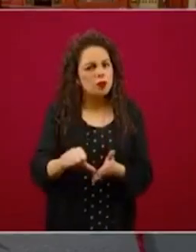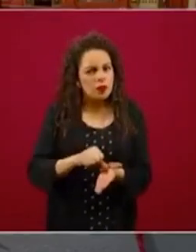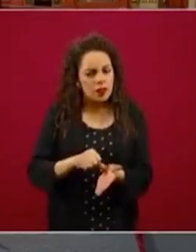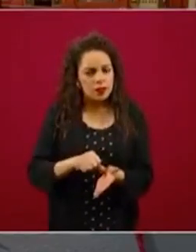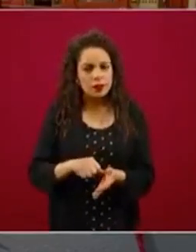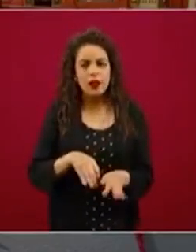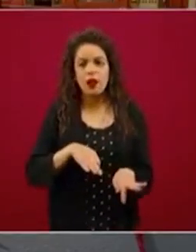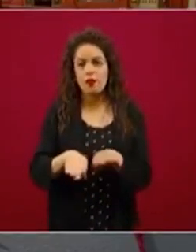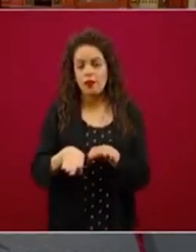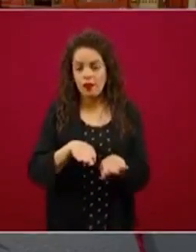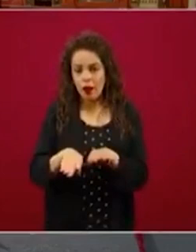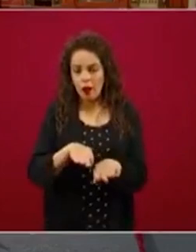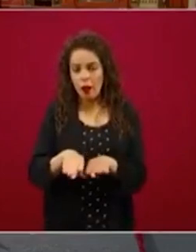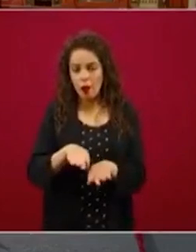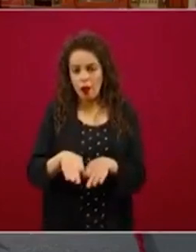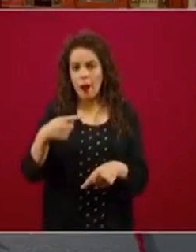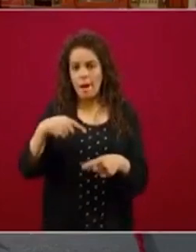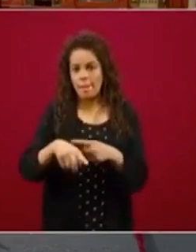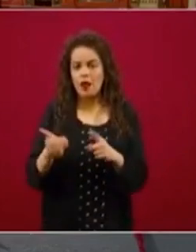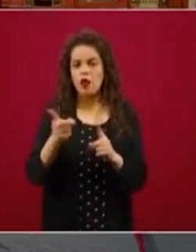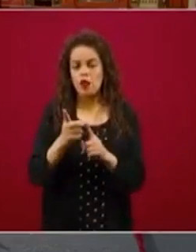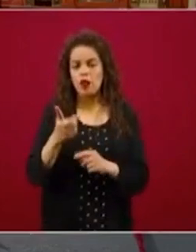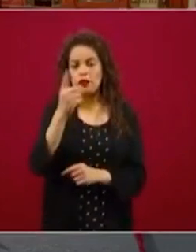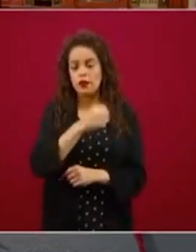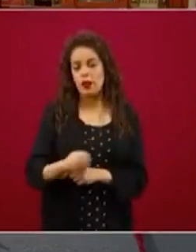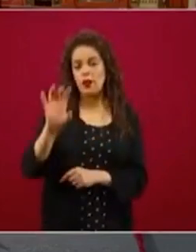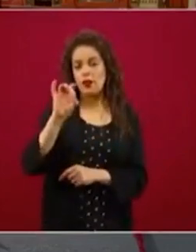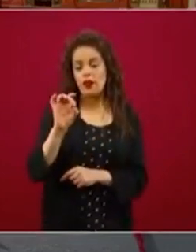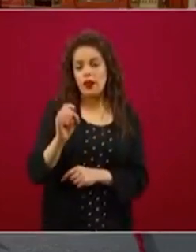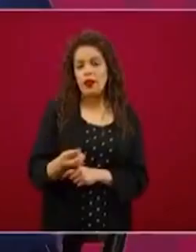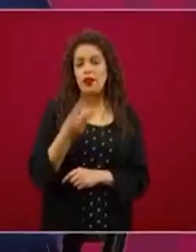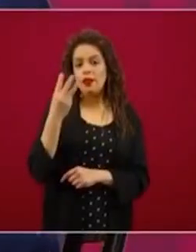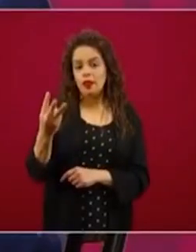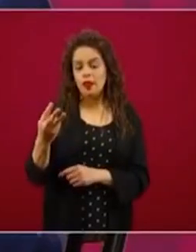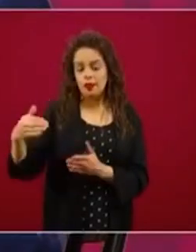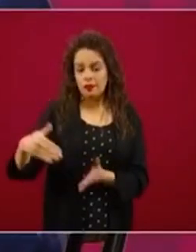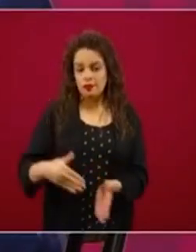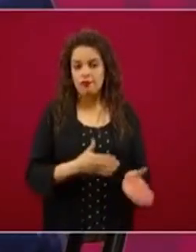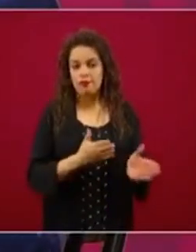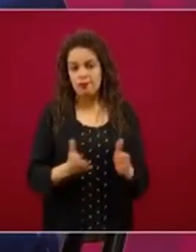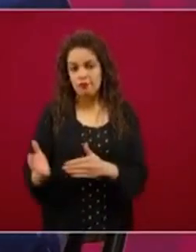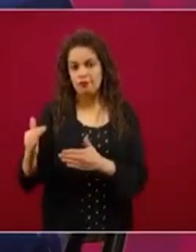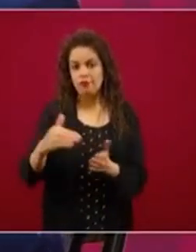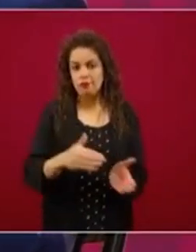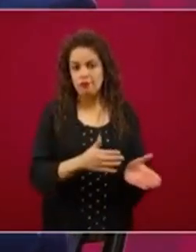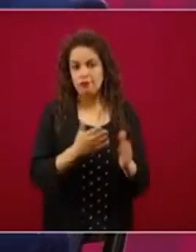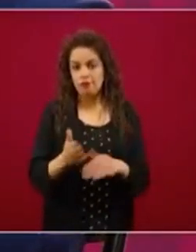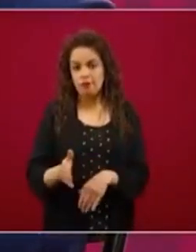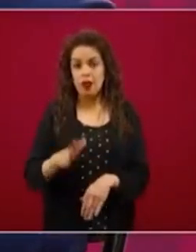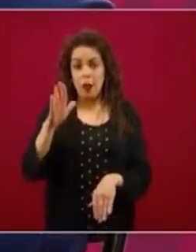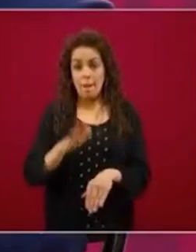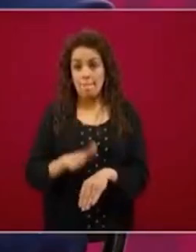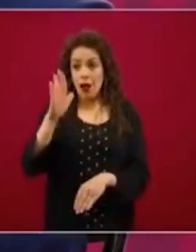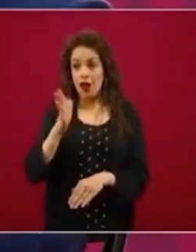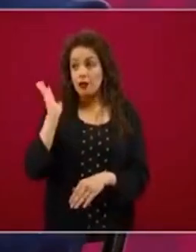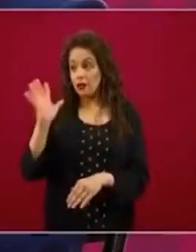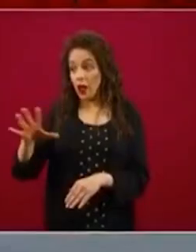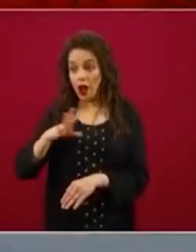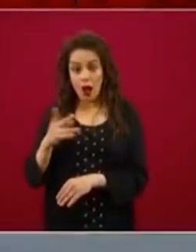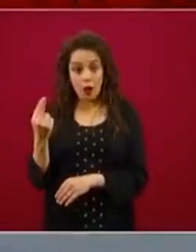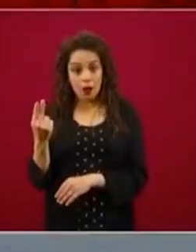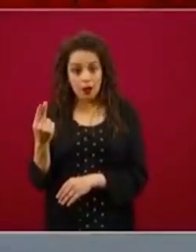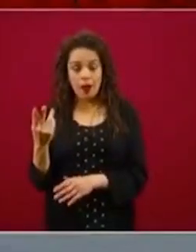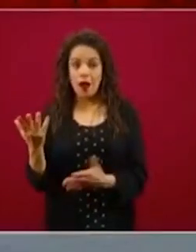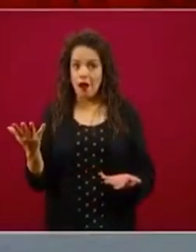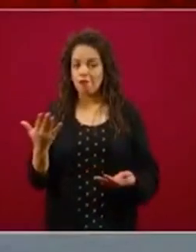en 133 caminos. Estamos hablando de 133 más 25, estamos hablando ya de una